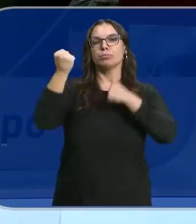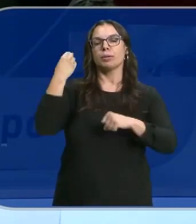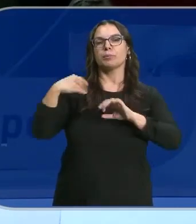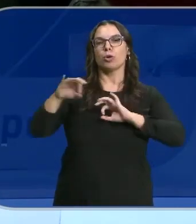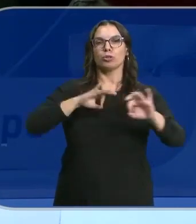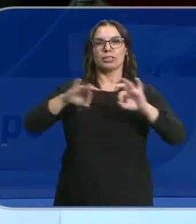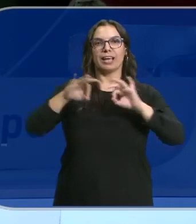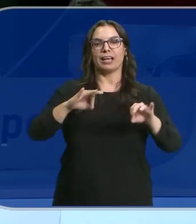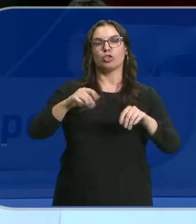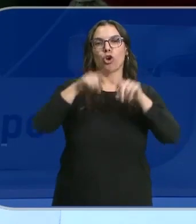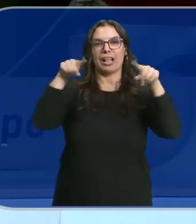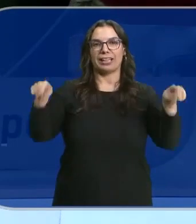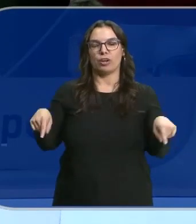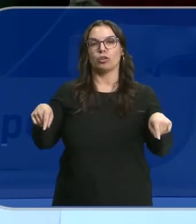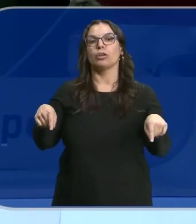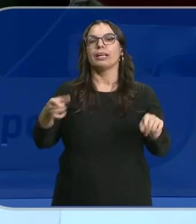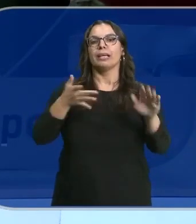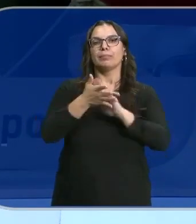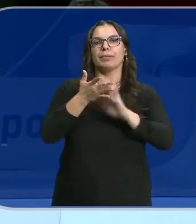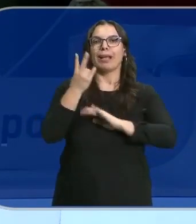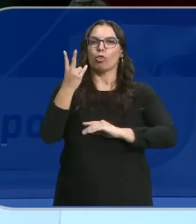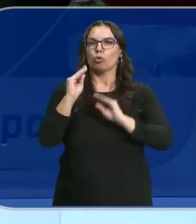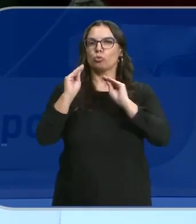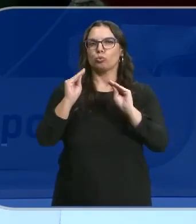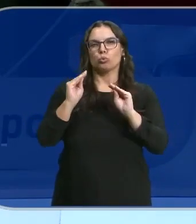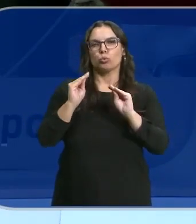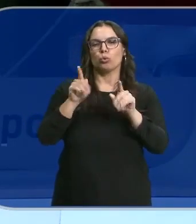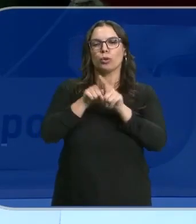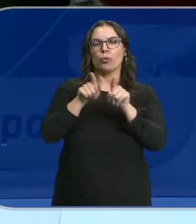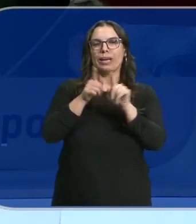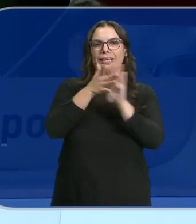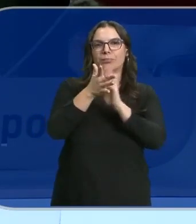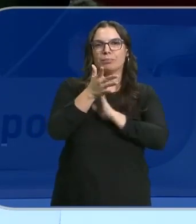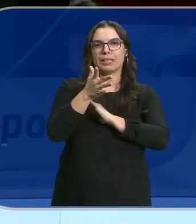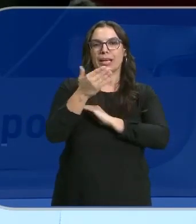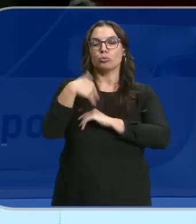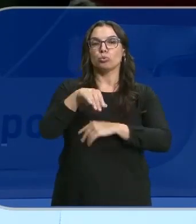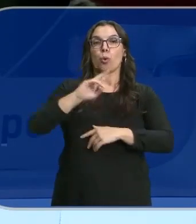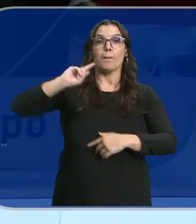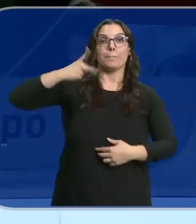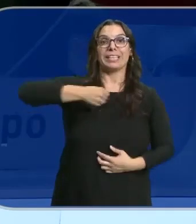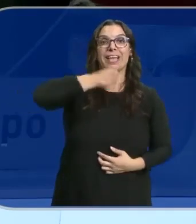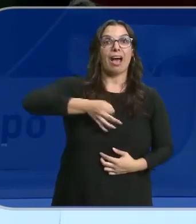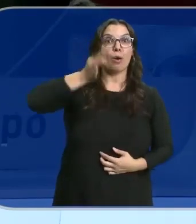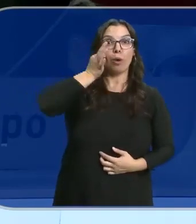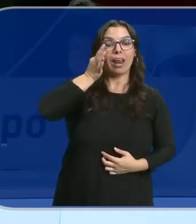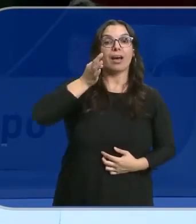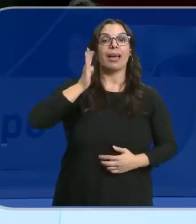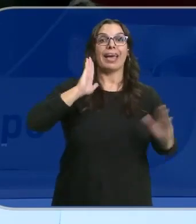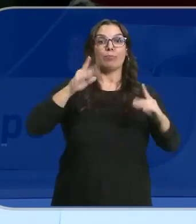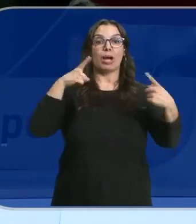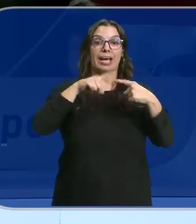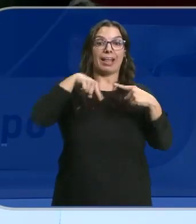compartir dos de sus obras más íntimas, Bernarda y Vacía. Un recorrido por la vida de la posguerra de su biso abuela, pero también por la suya propia.